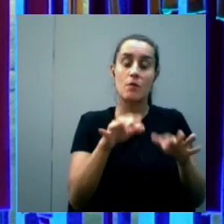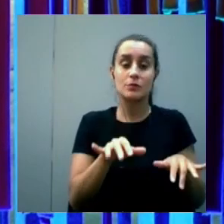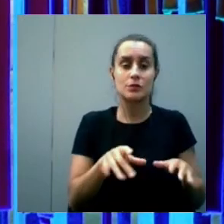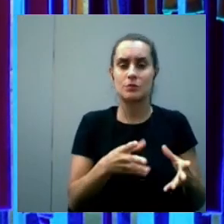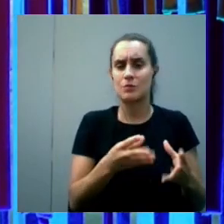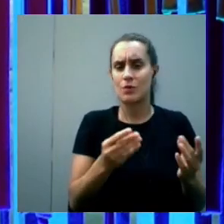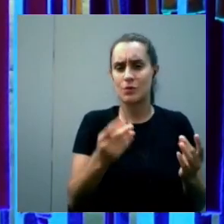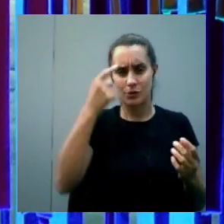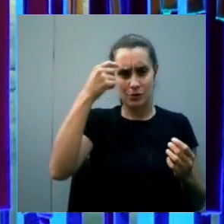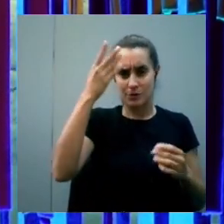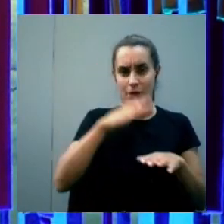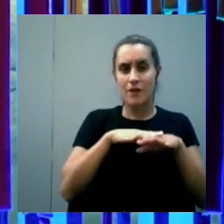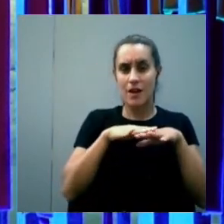base